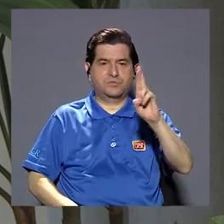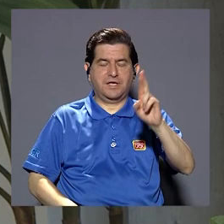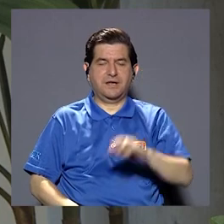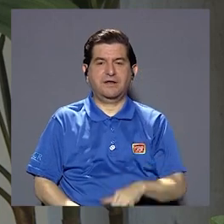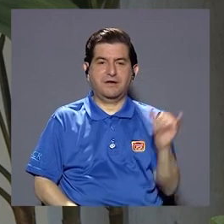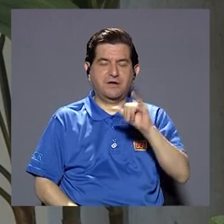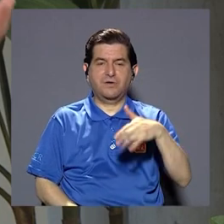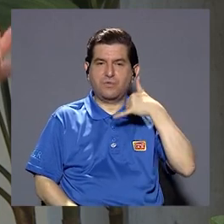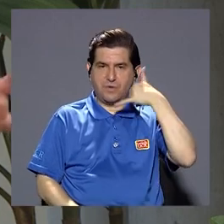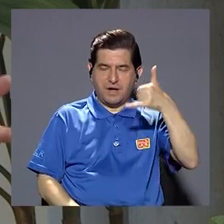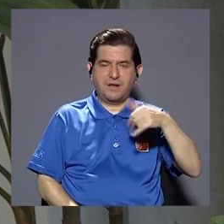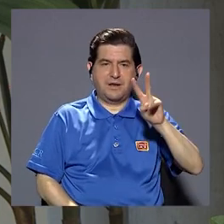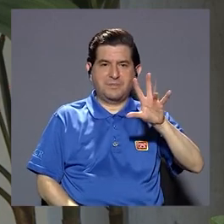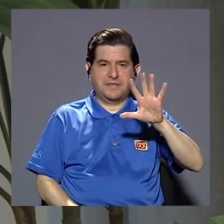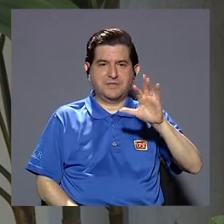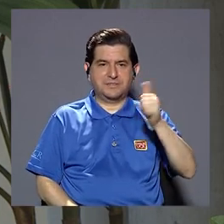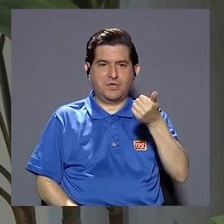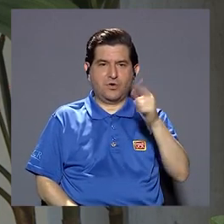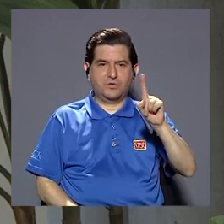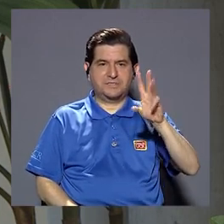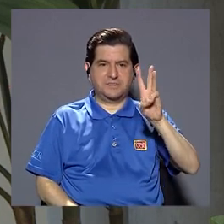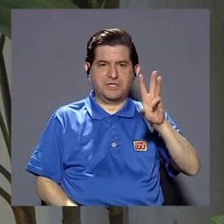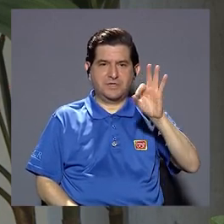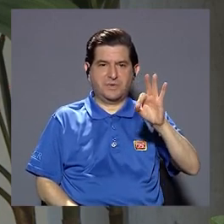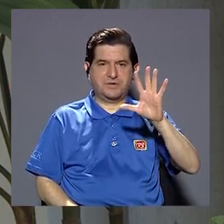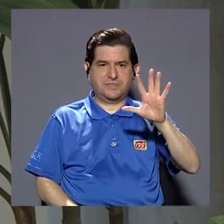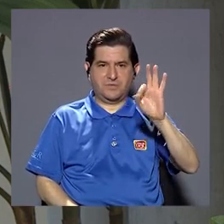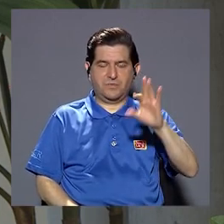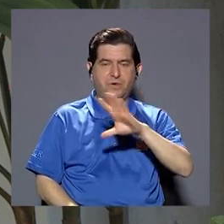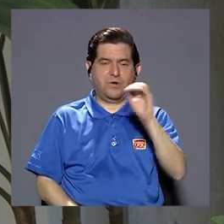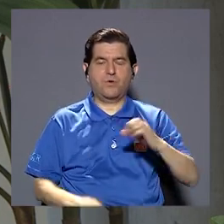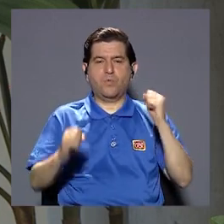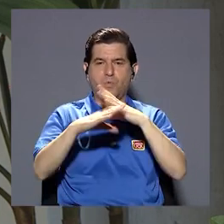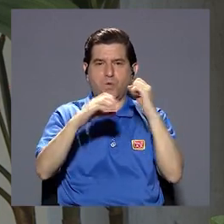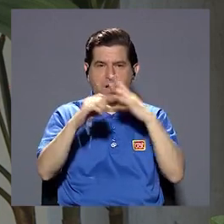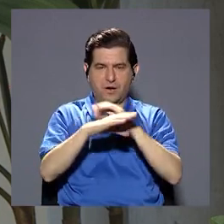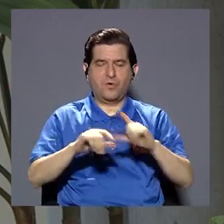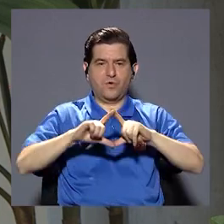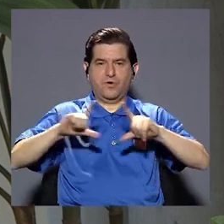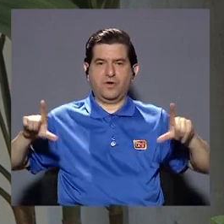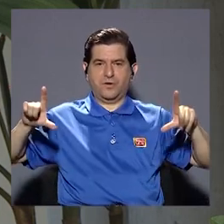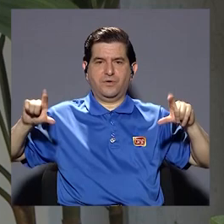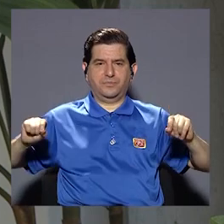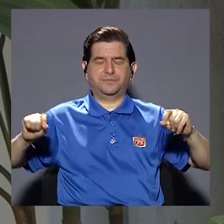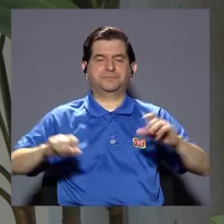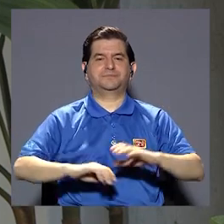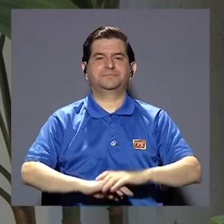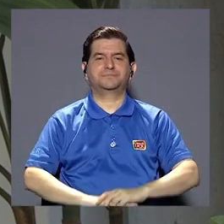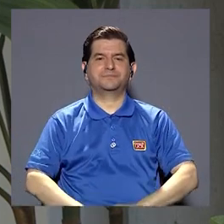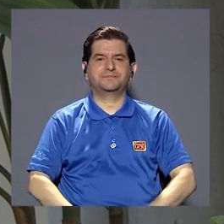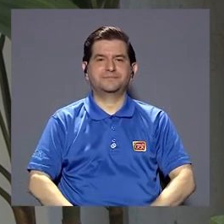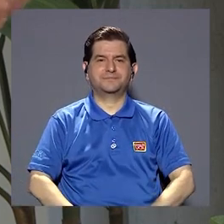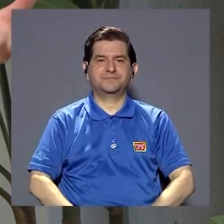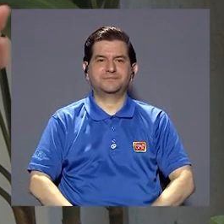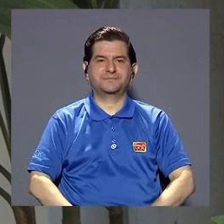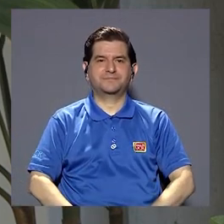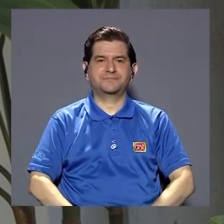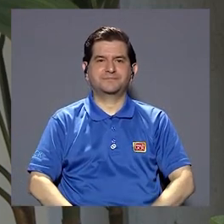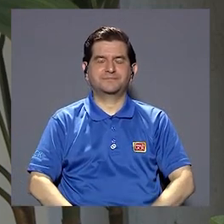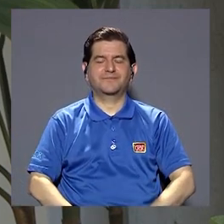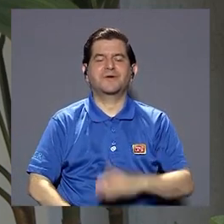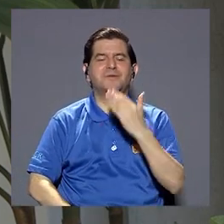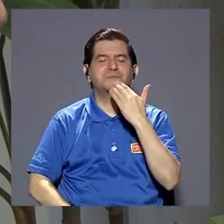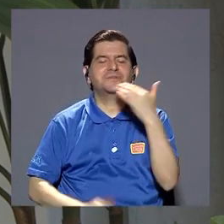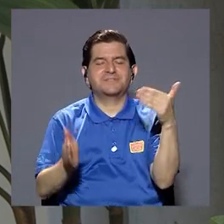UCR a nuestro teléfono 2511 6959 o al correo electrónico yo quiero vivir mejor arroba gmail